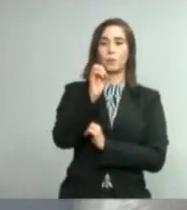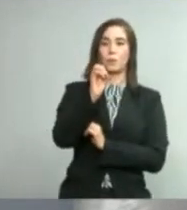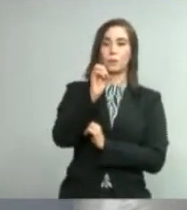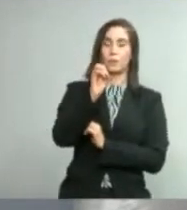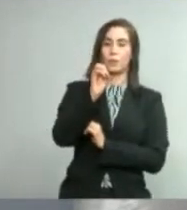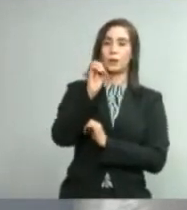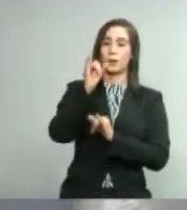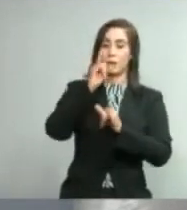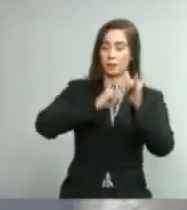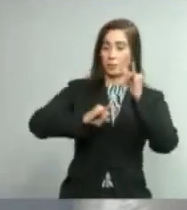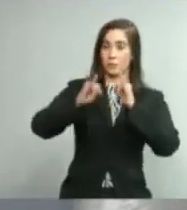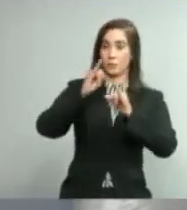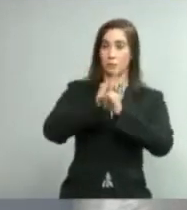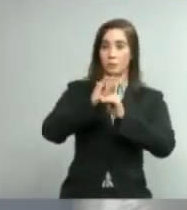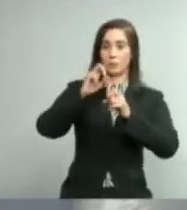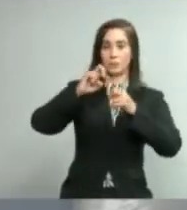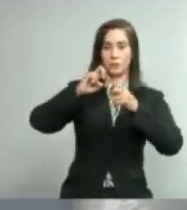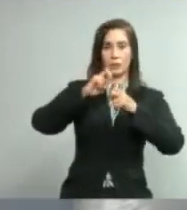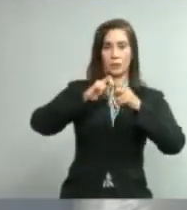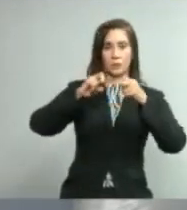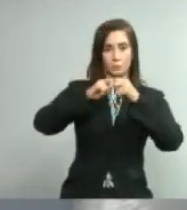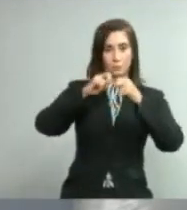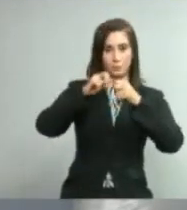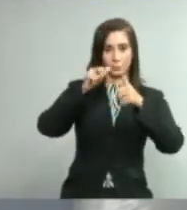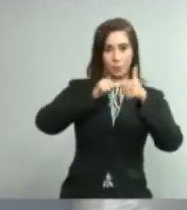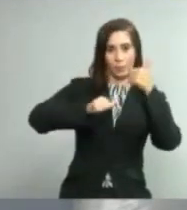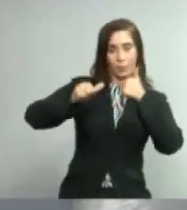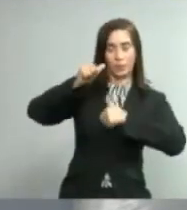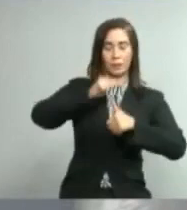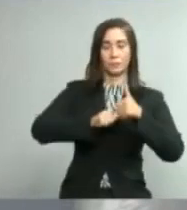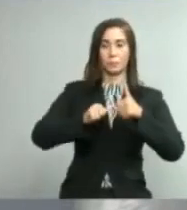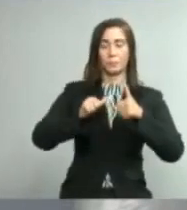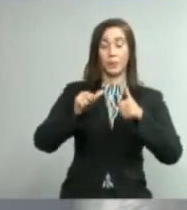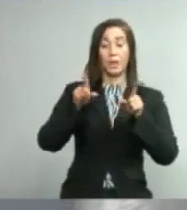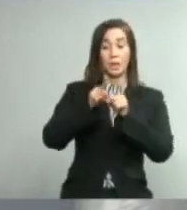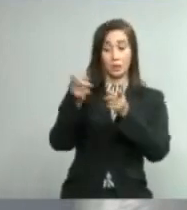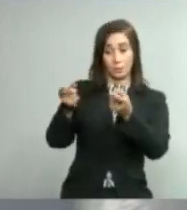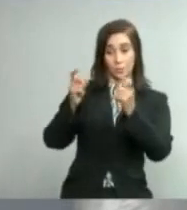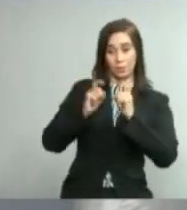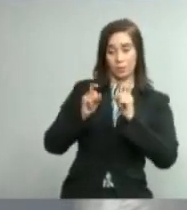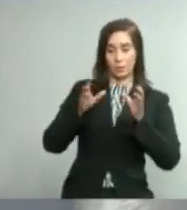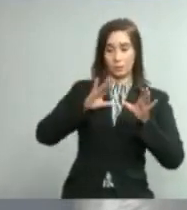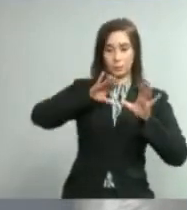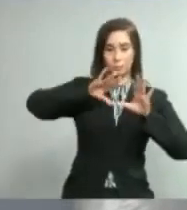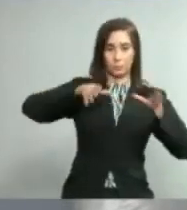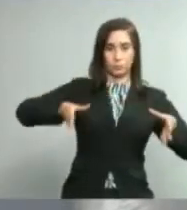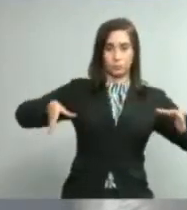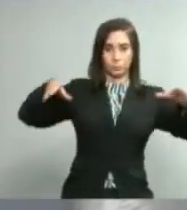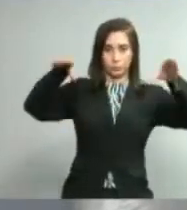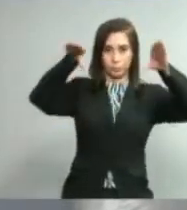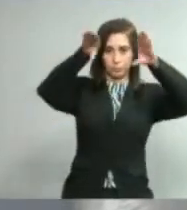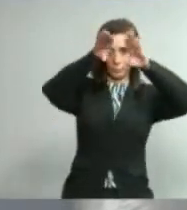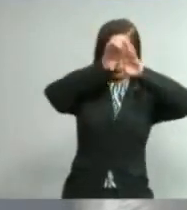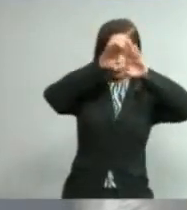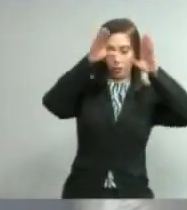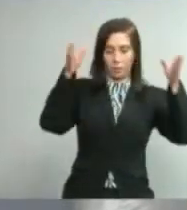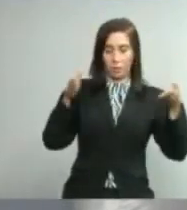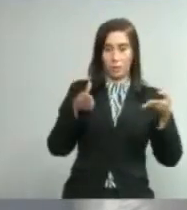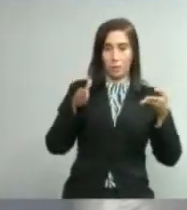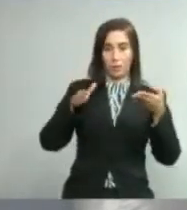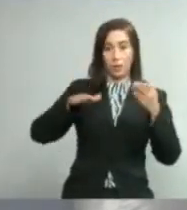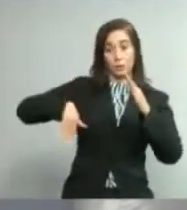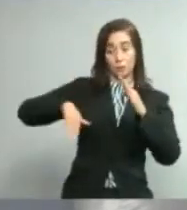Energía Atómica de las cuales ya recibimos tres cabinas y estamos en proceso de instalación con fines de